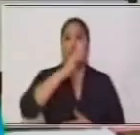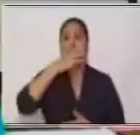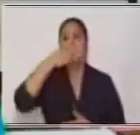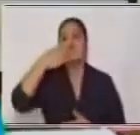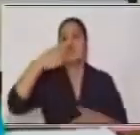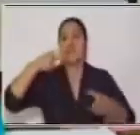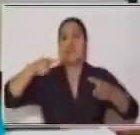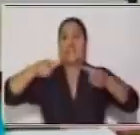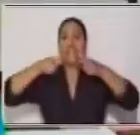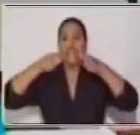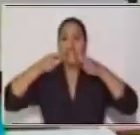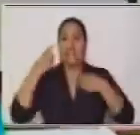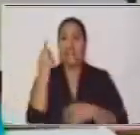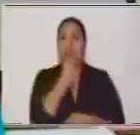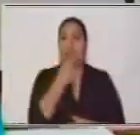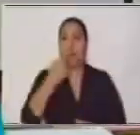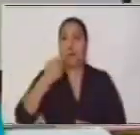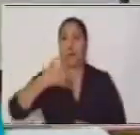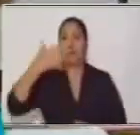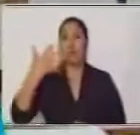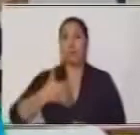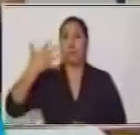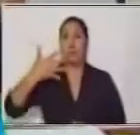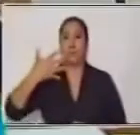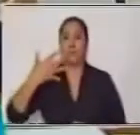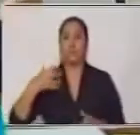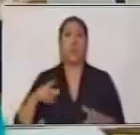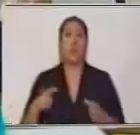quetzales, sería el planteamiento de nuestro problema. Bueno,